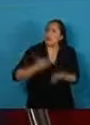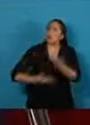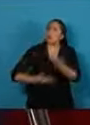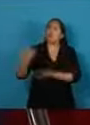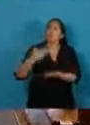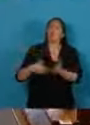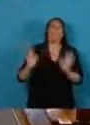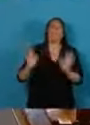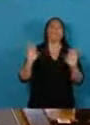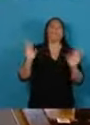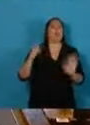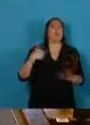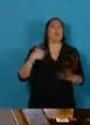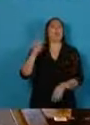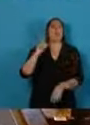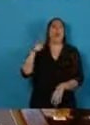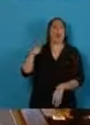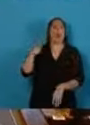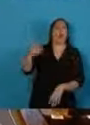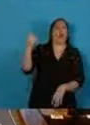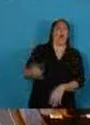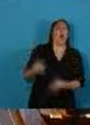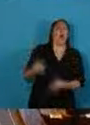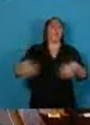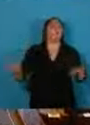falacias.